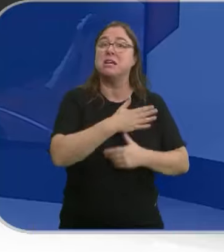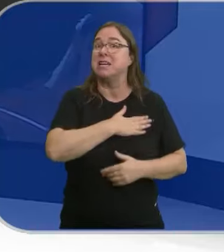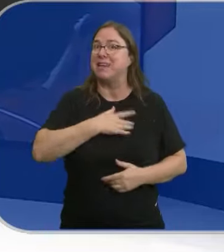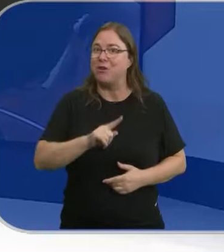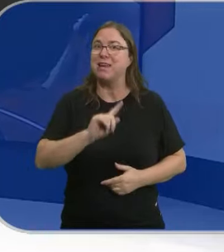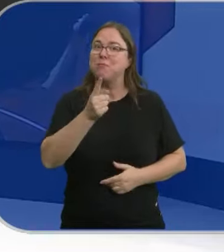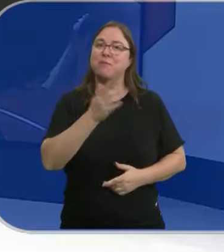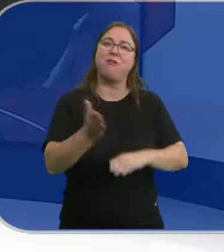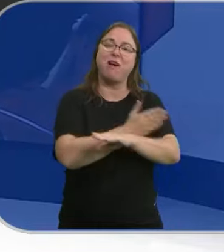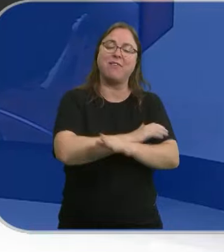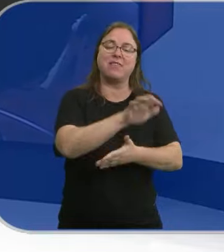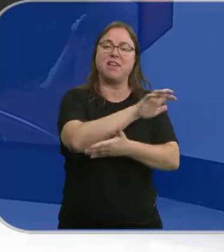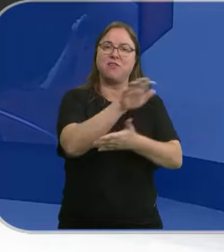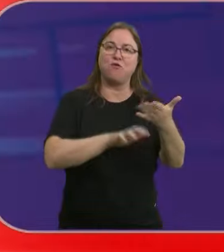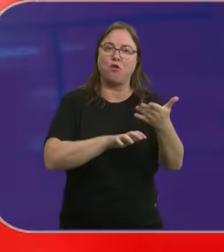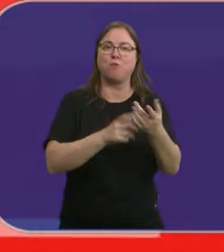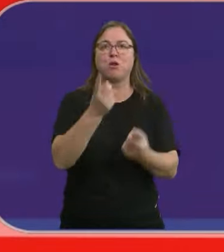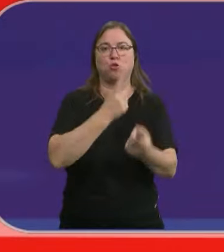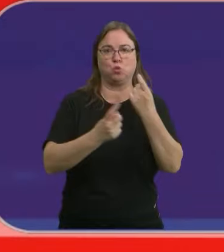hacerlo sin un informe previo del consultivo.